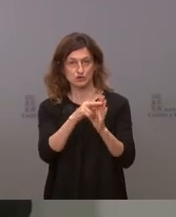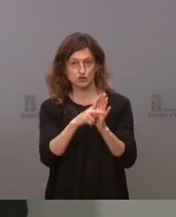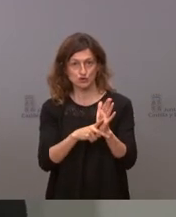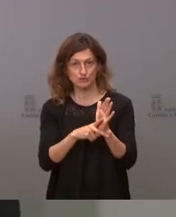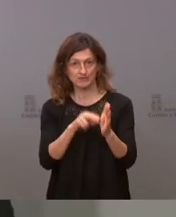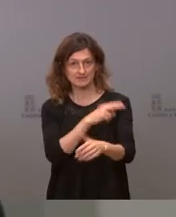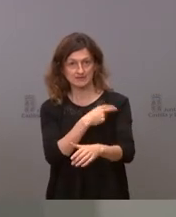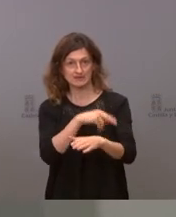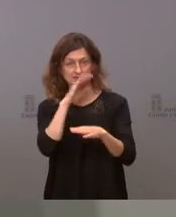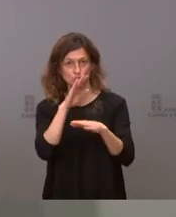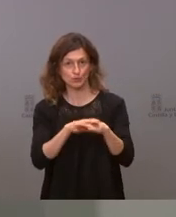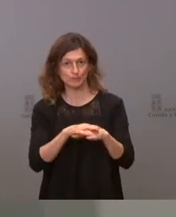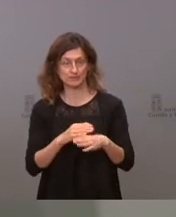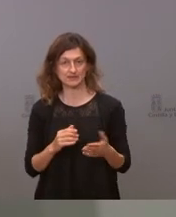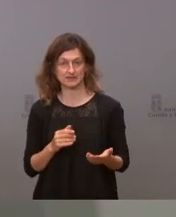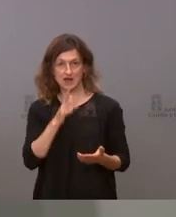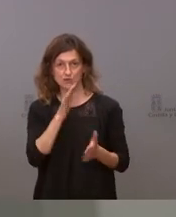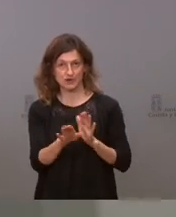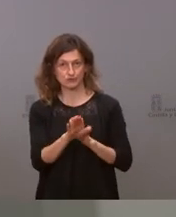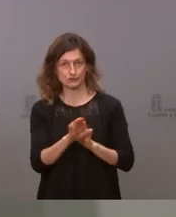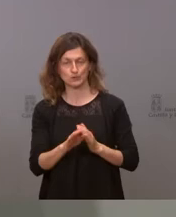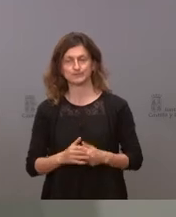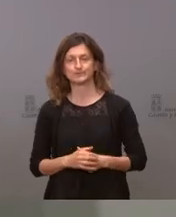normas que a día de hoy siguen en vigor